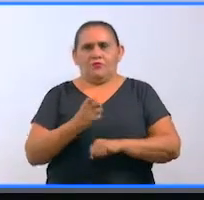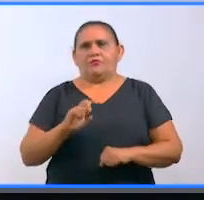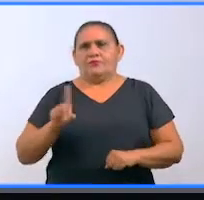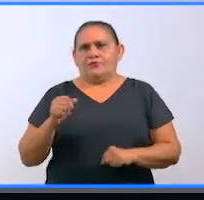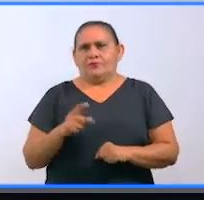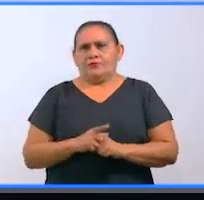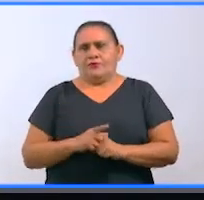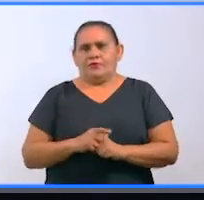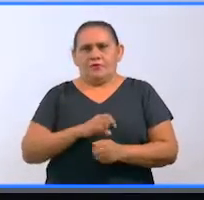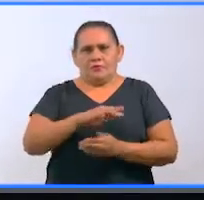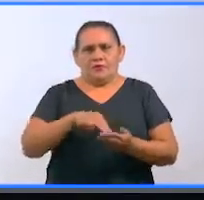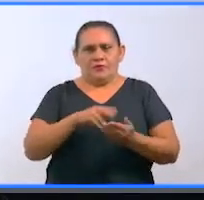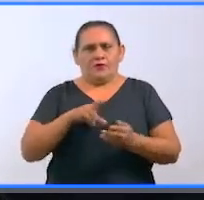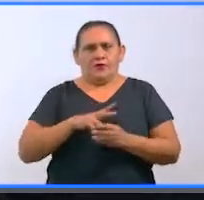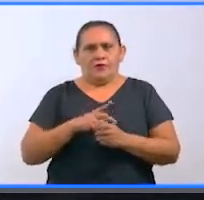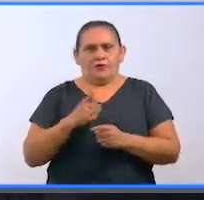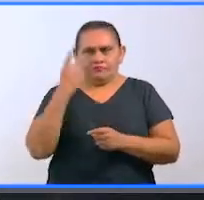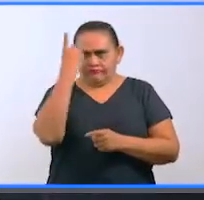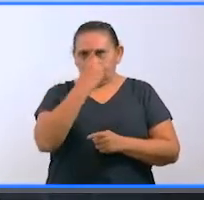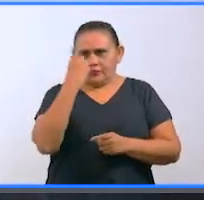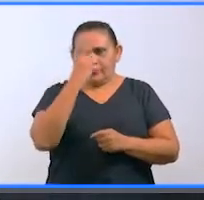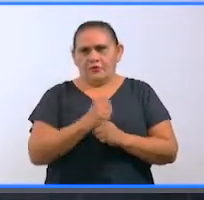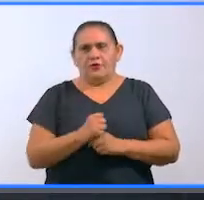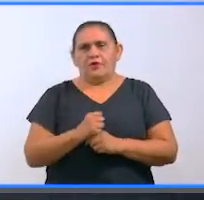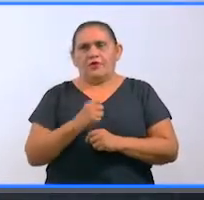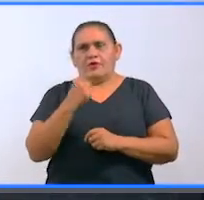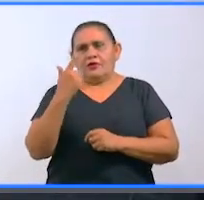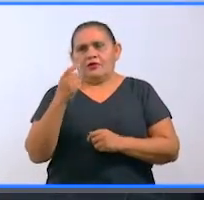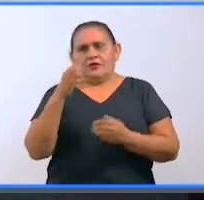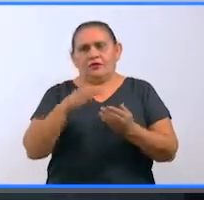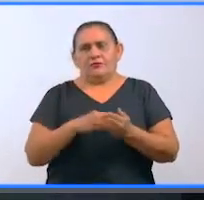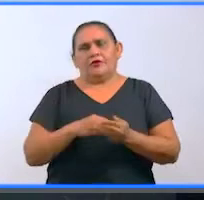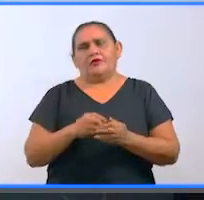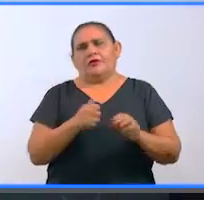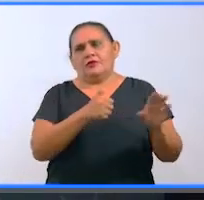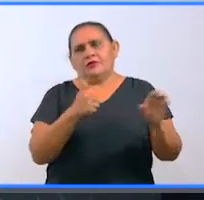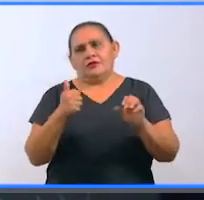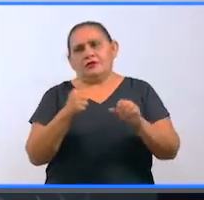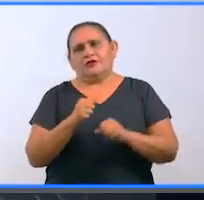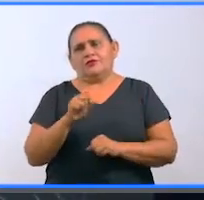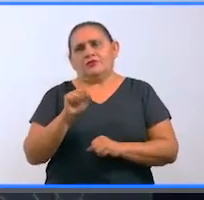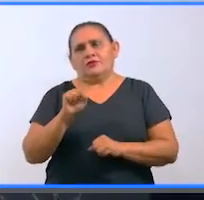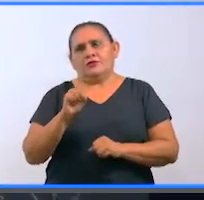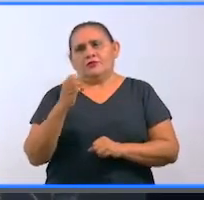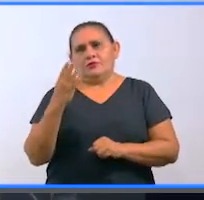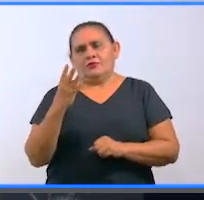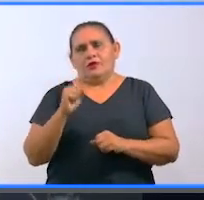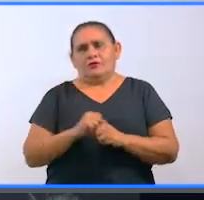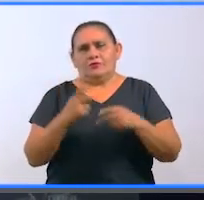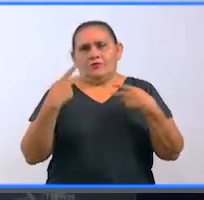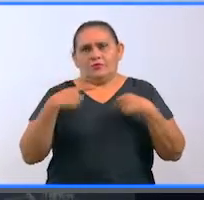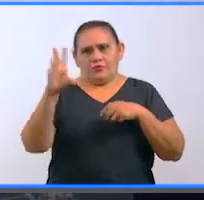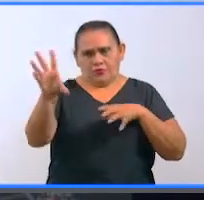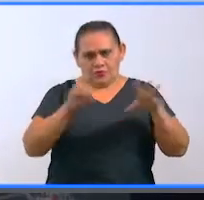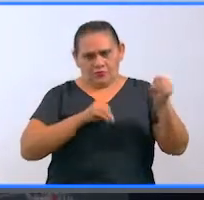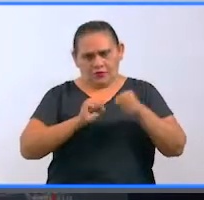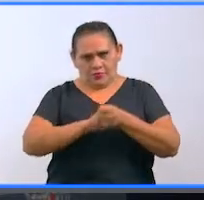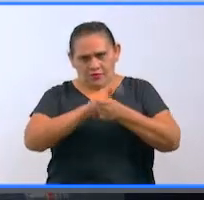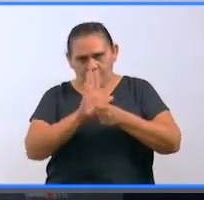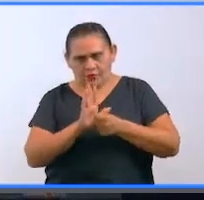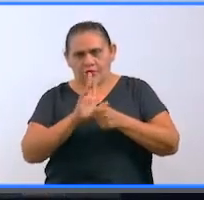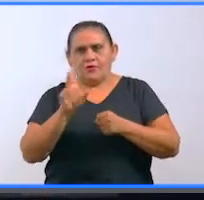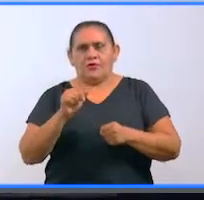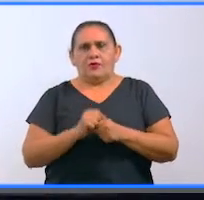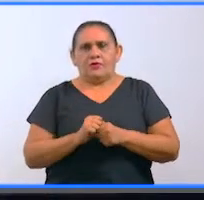Específicamente, en Mérida se han diagnosticado 7,664 personas contagiadas de coronavirus que viven en